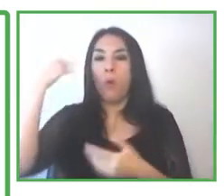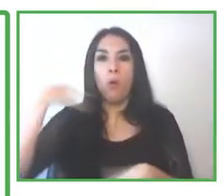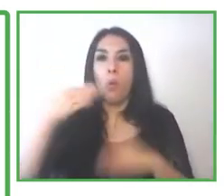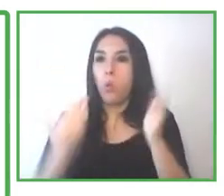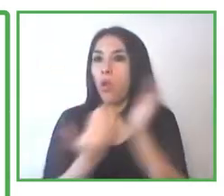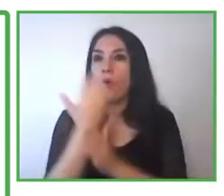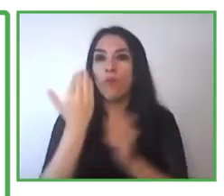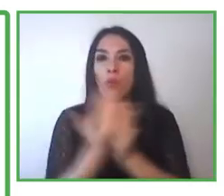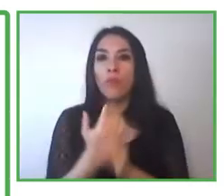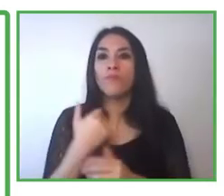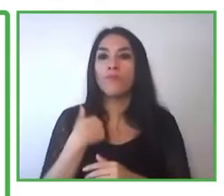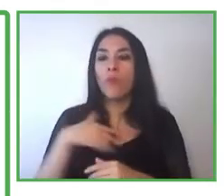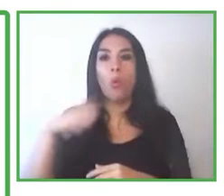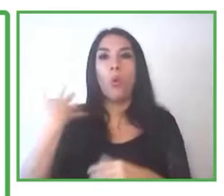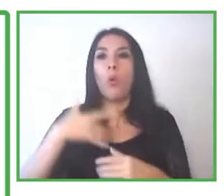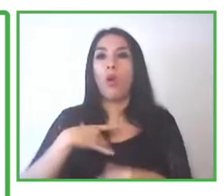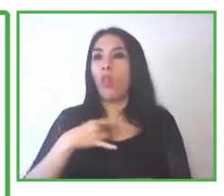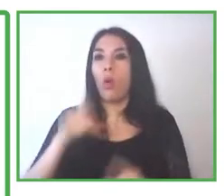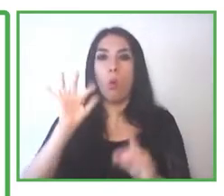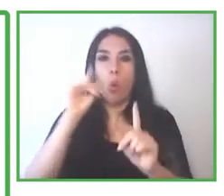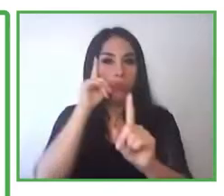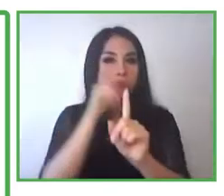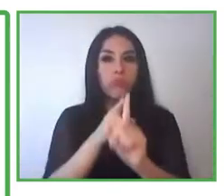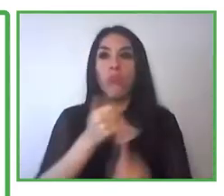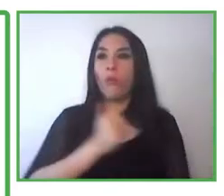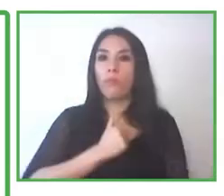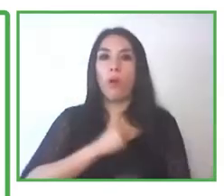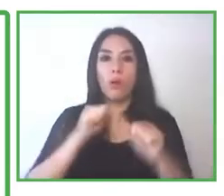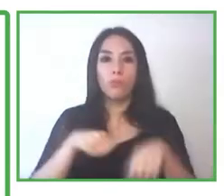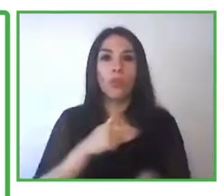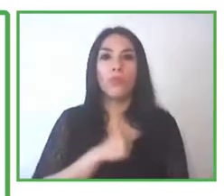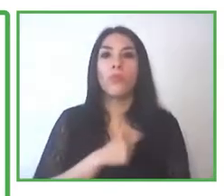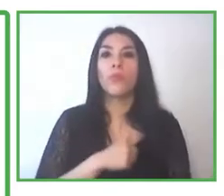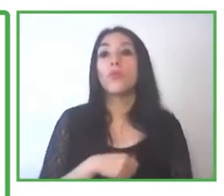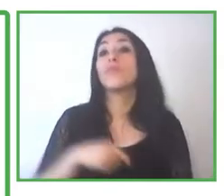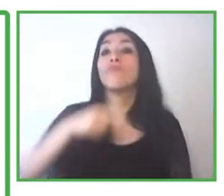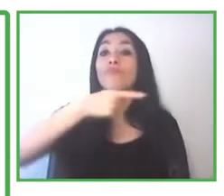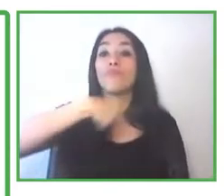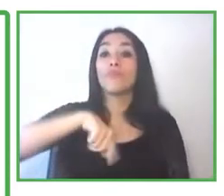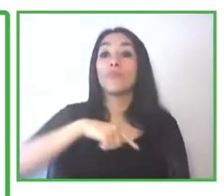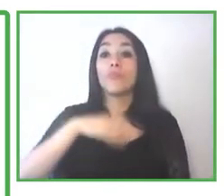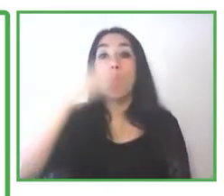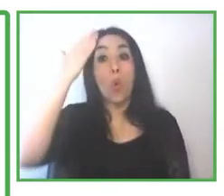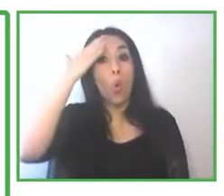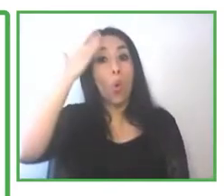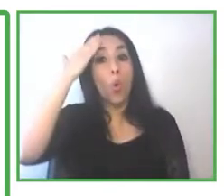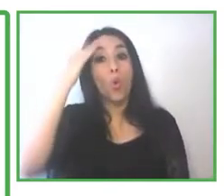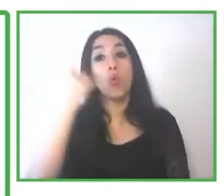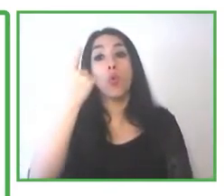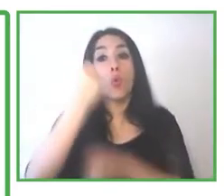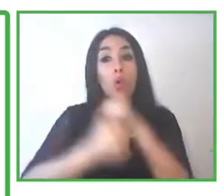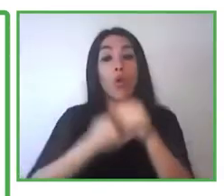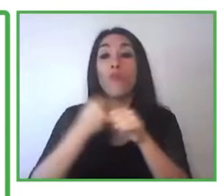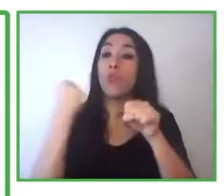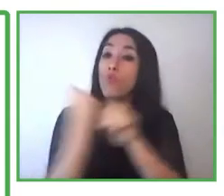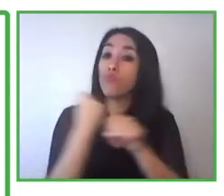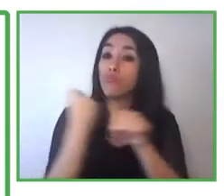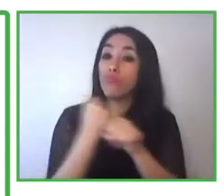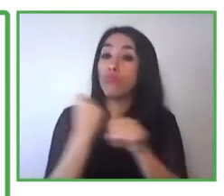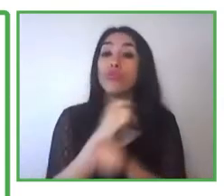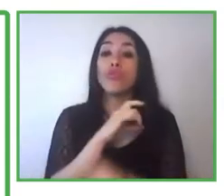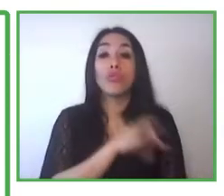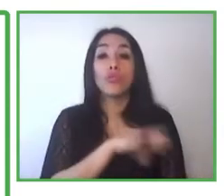modelos claros. Durante nuestros 11 años de experiencia trabajando con la inclusión en Chile, hemos visto